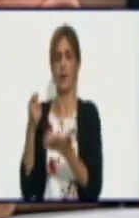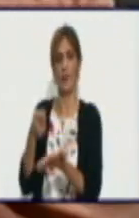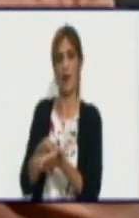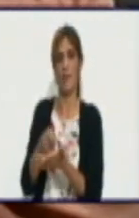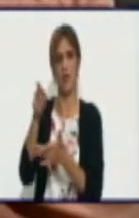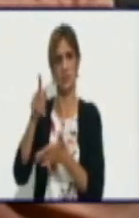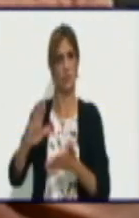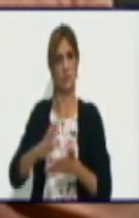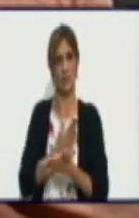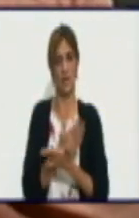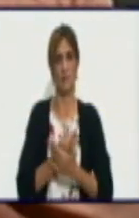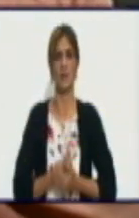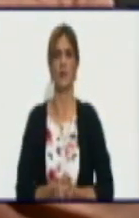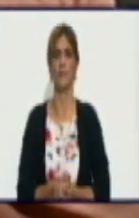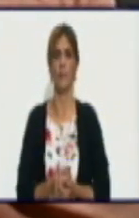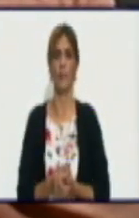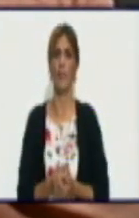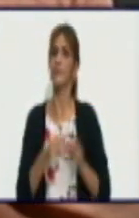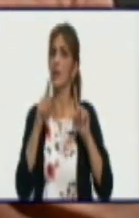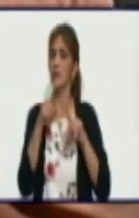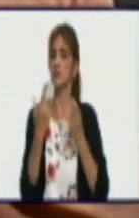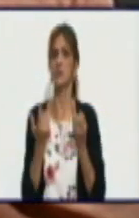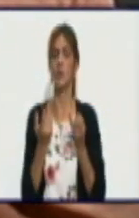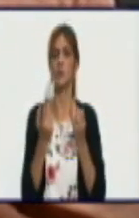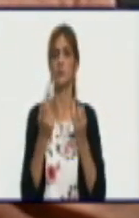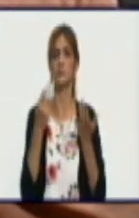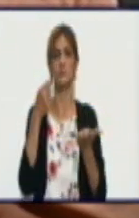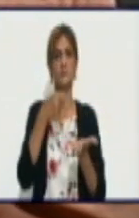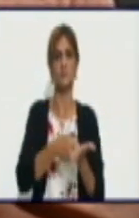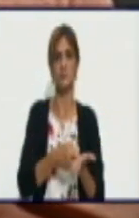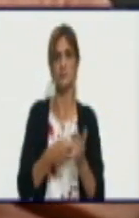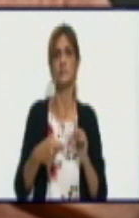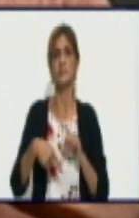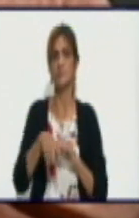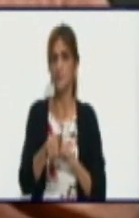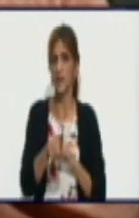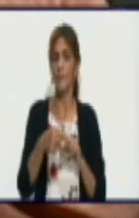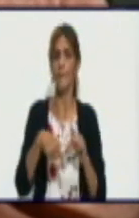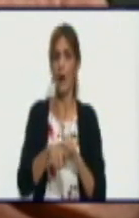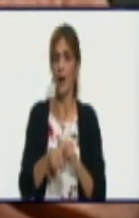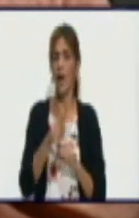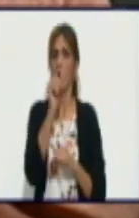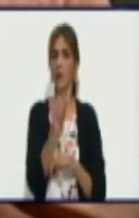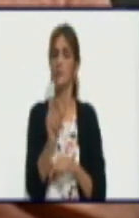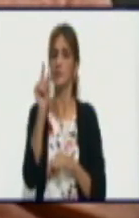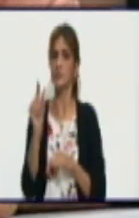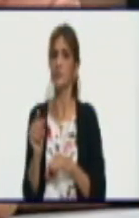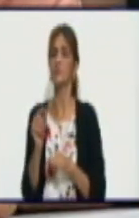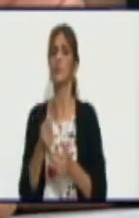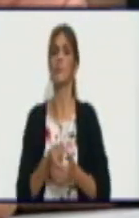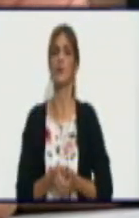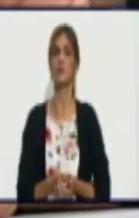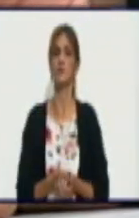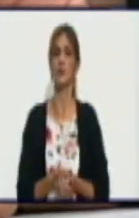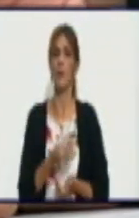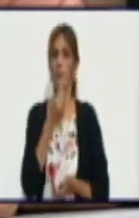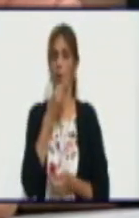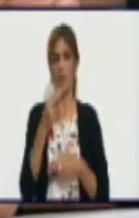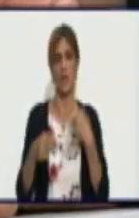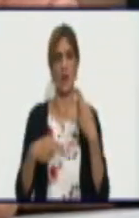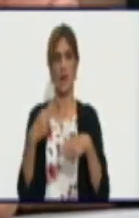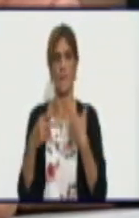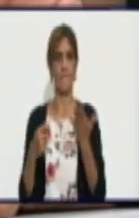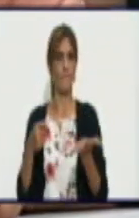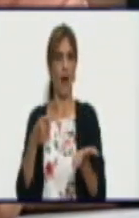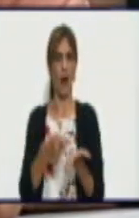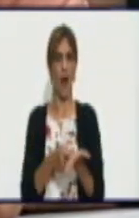Se establece la bancarización e informatización del pago. Es decir, los productores y los beneficiarios pueden hacerlo por